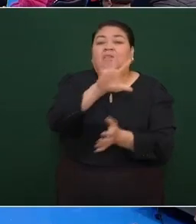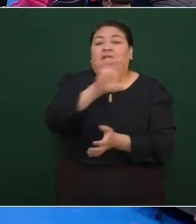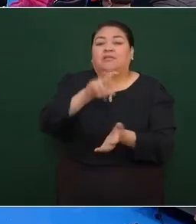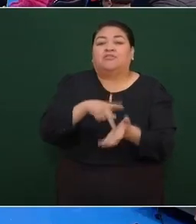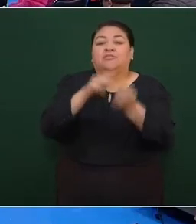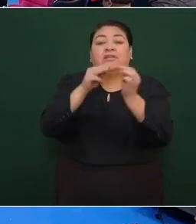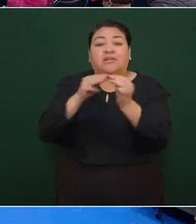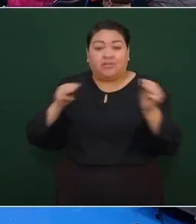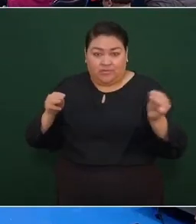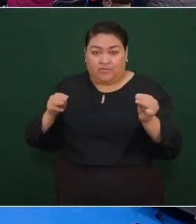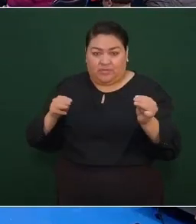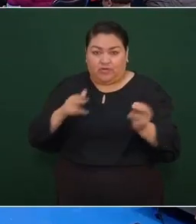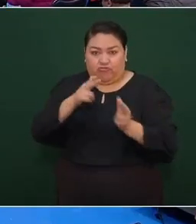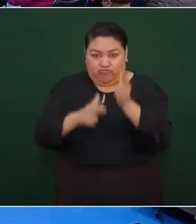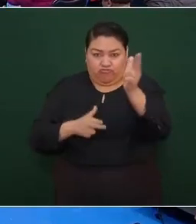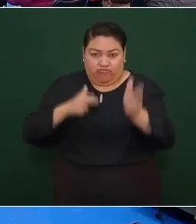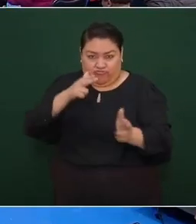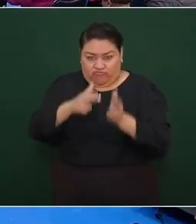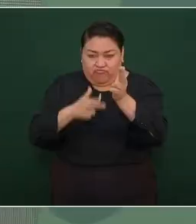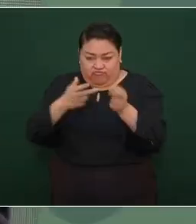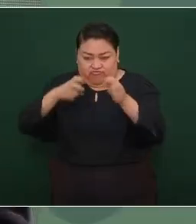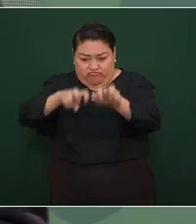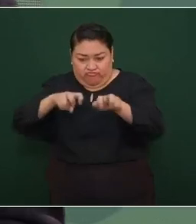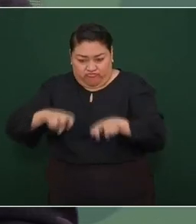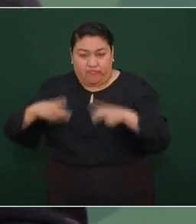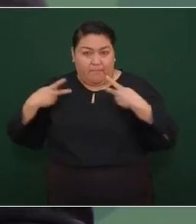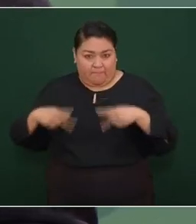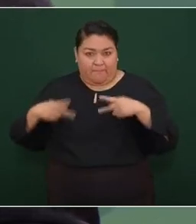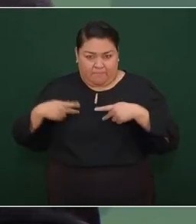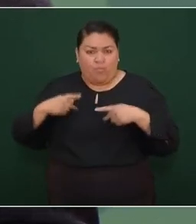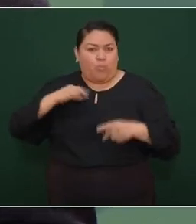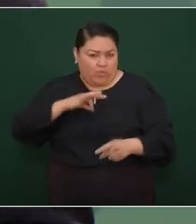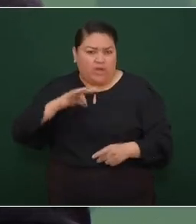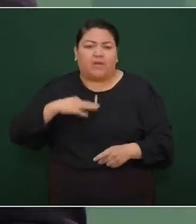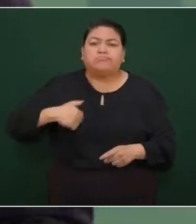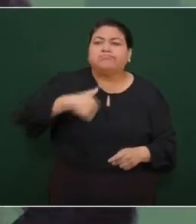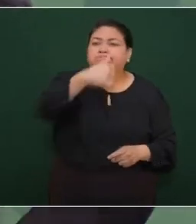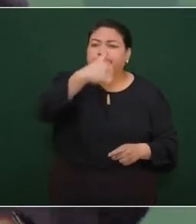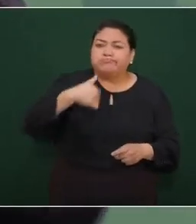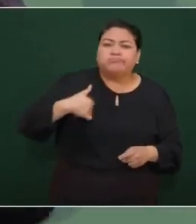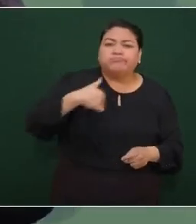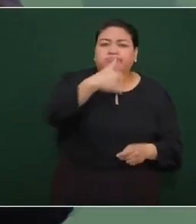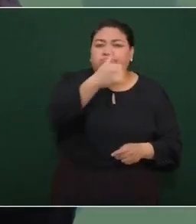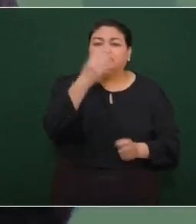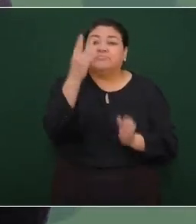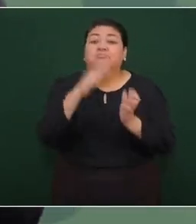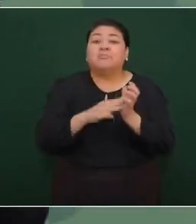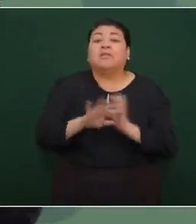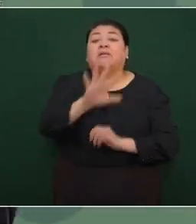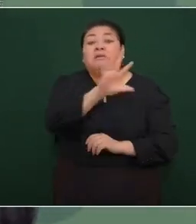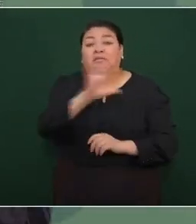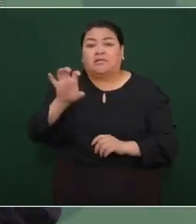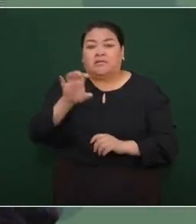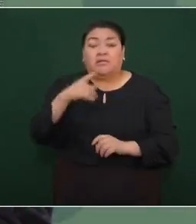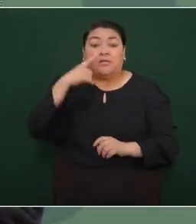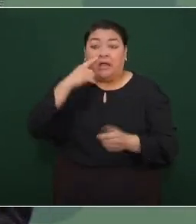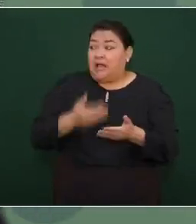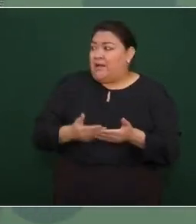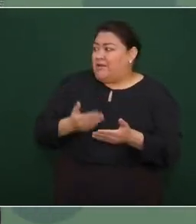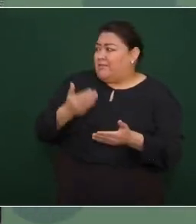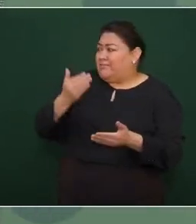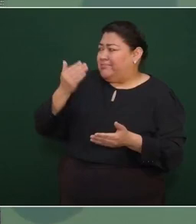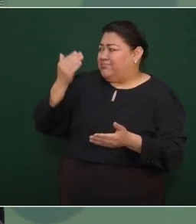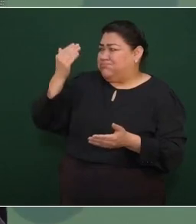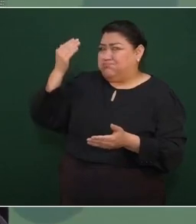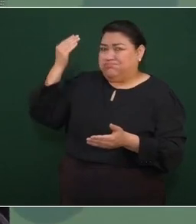de trenes de pasajeros lo que no se veía desde que